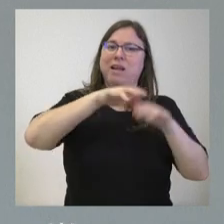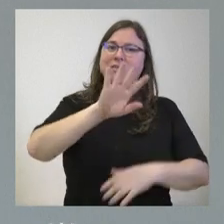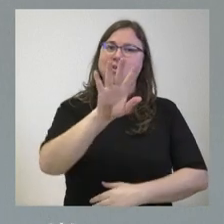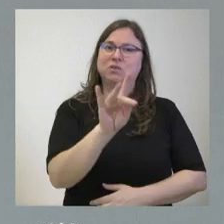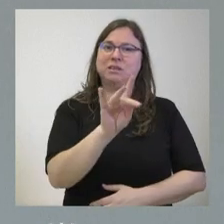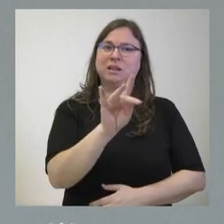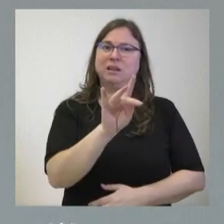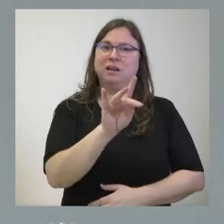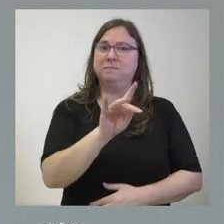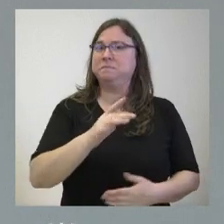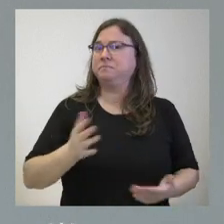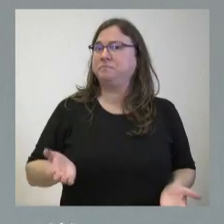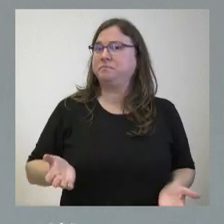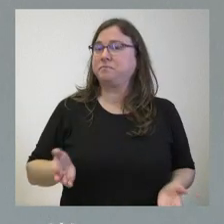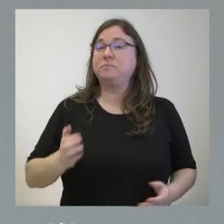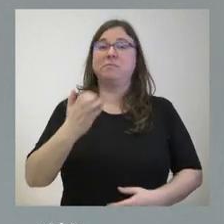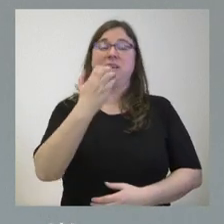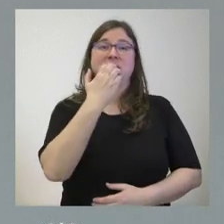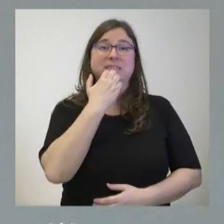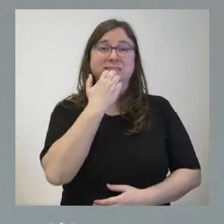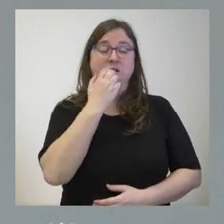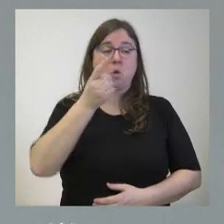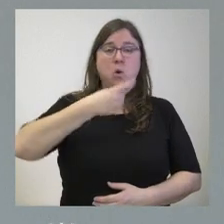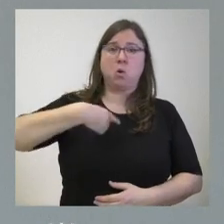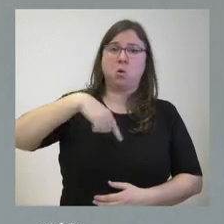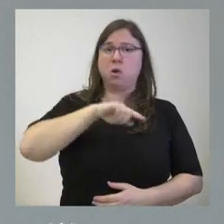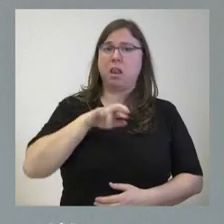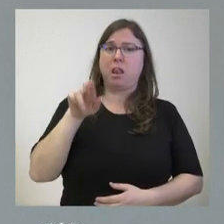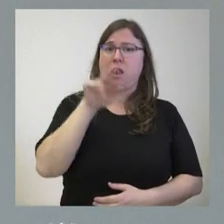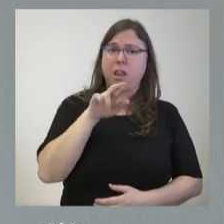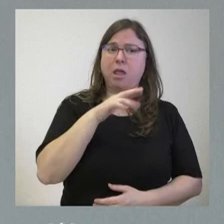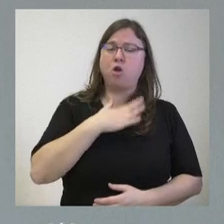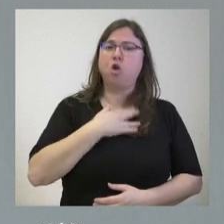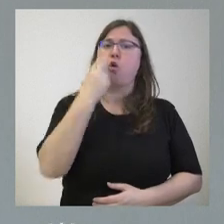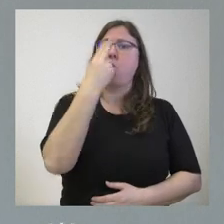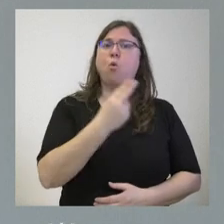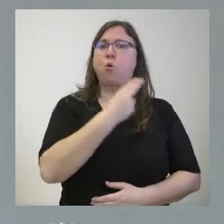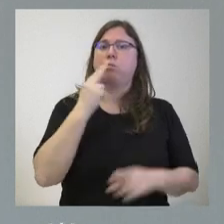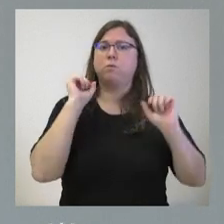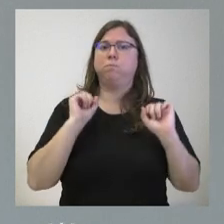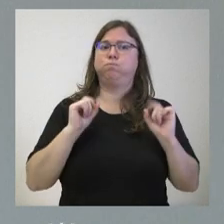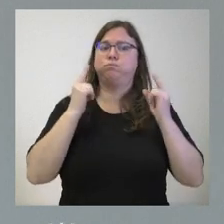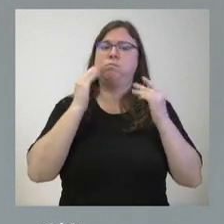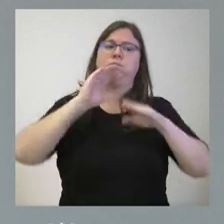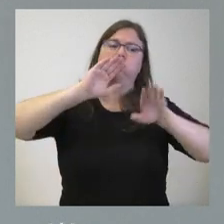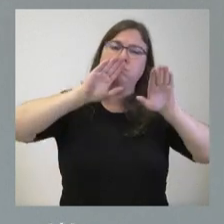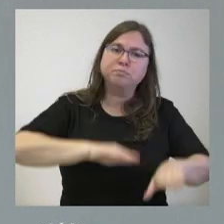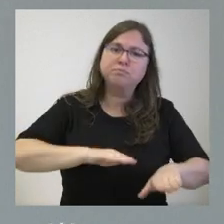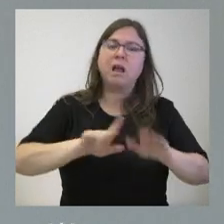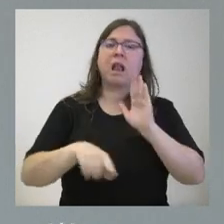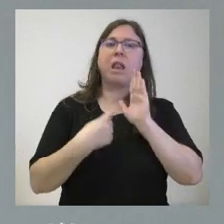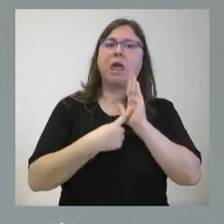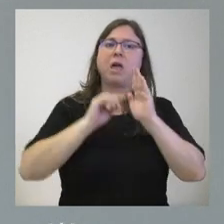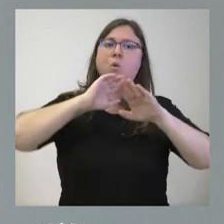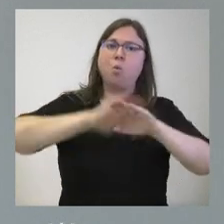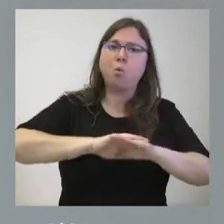Castilla y León cuando nosotros reiteramos nuestro compromiso y lealtad con la ley, con la vigencia de la norma